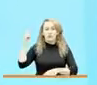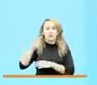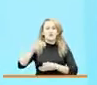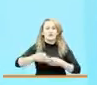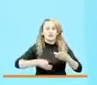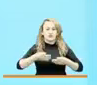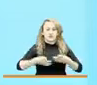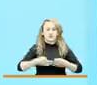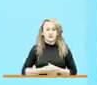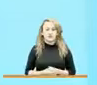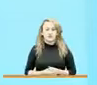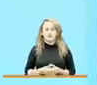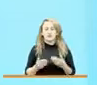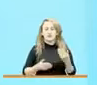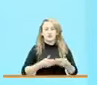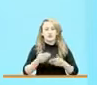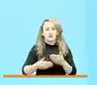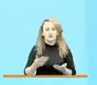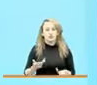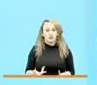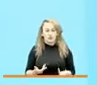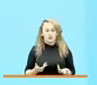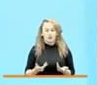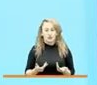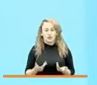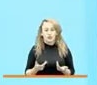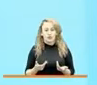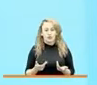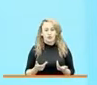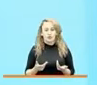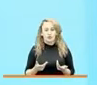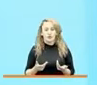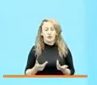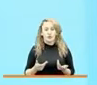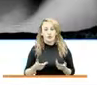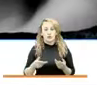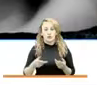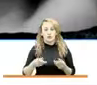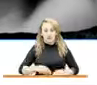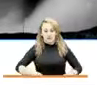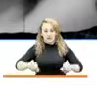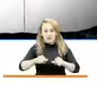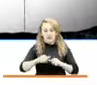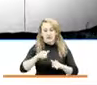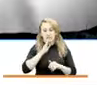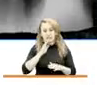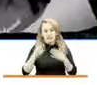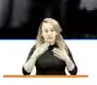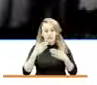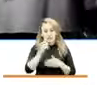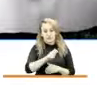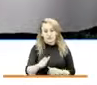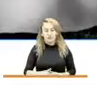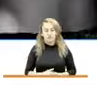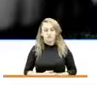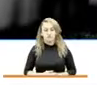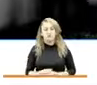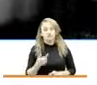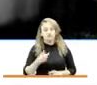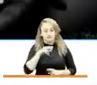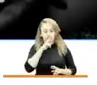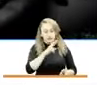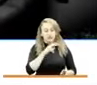República en el proceso de devolución de tierras a los campesinos. Dimos respuesta y